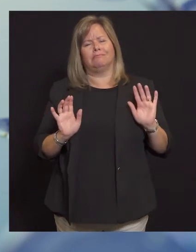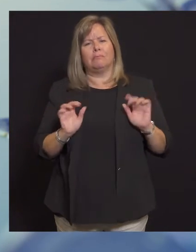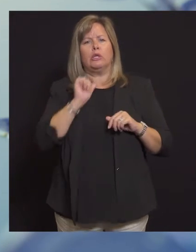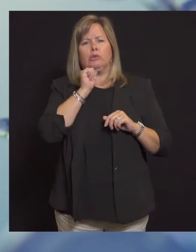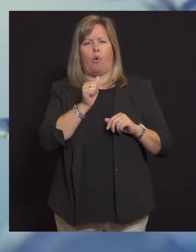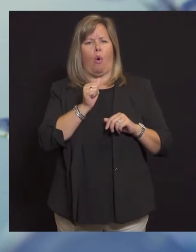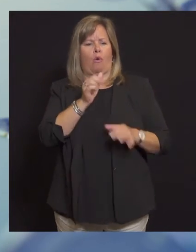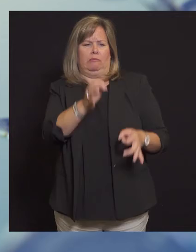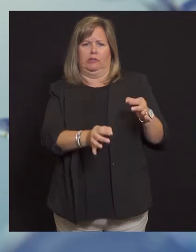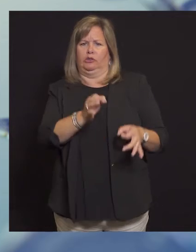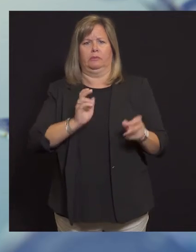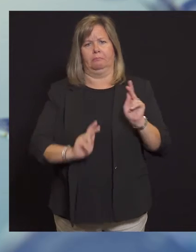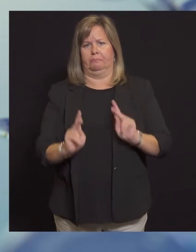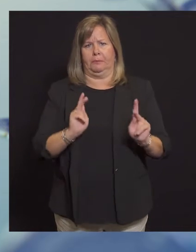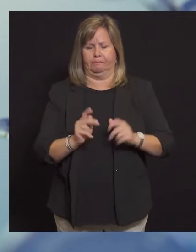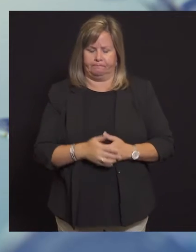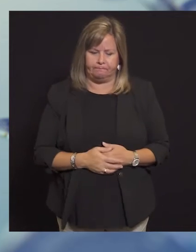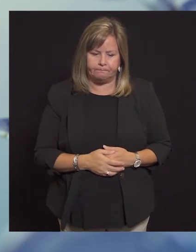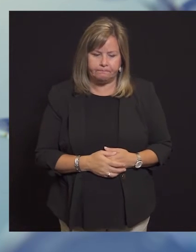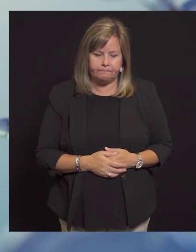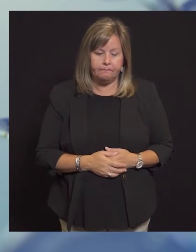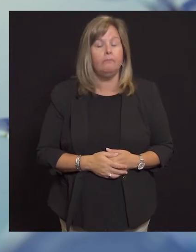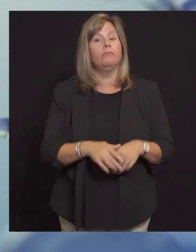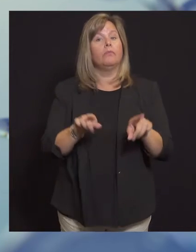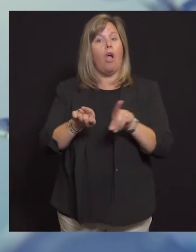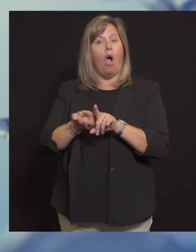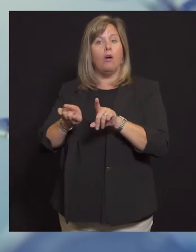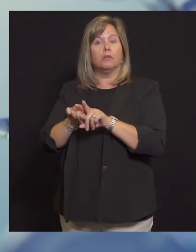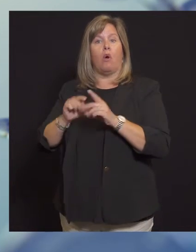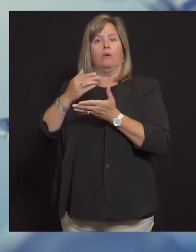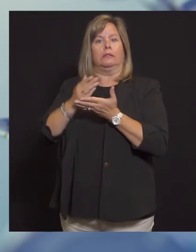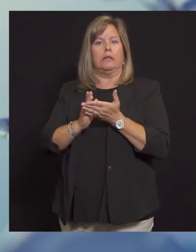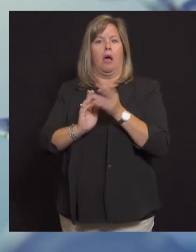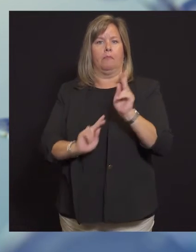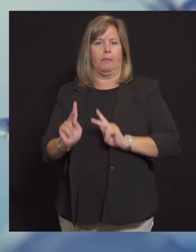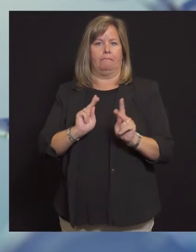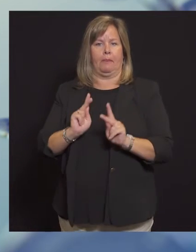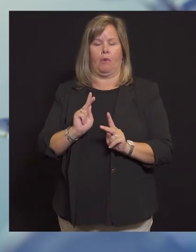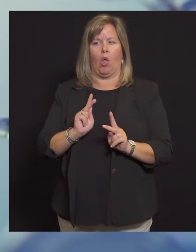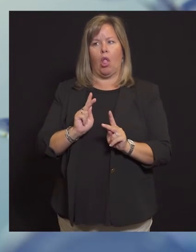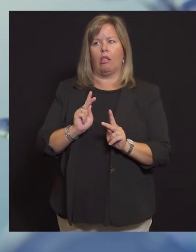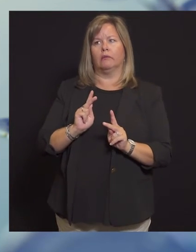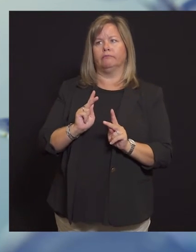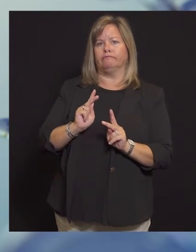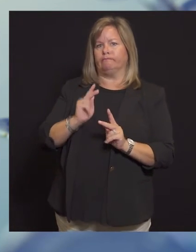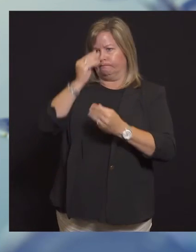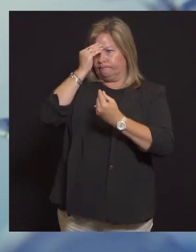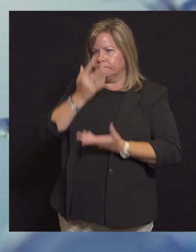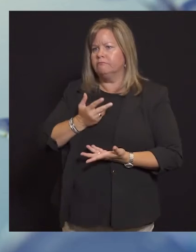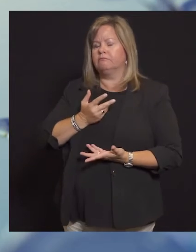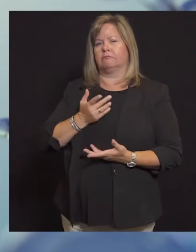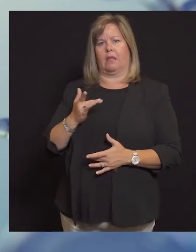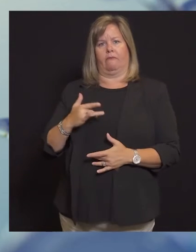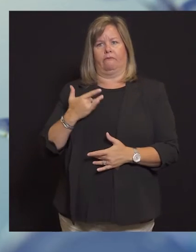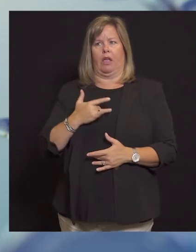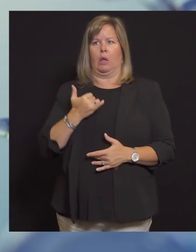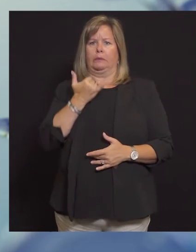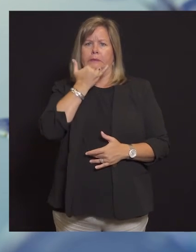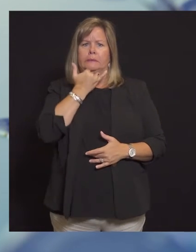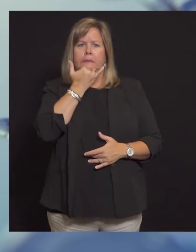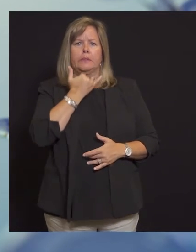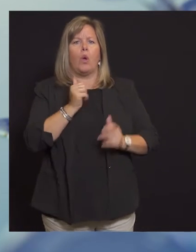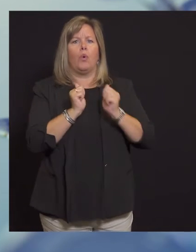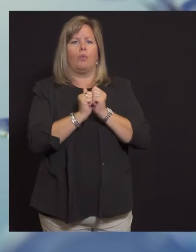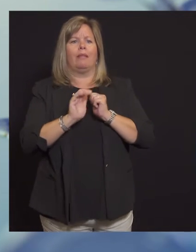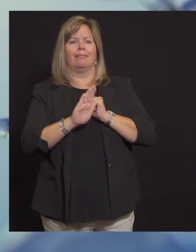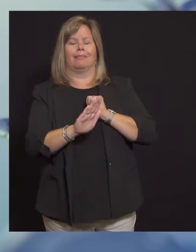aseguremos que no estigmatizamos a esas personas por su raza, por su estado de recuperación, por su etnia y por